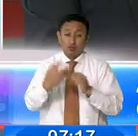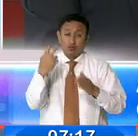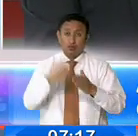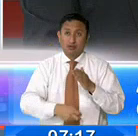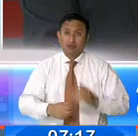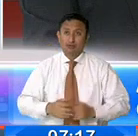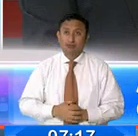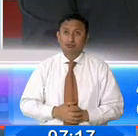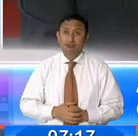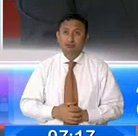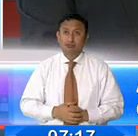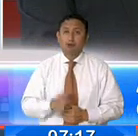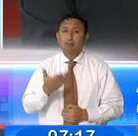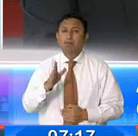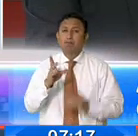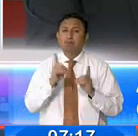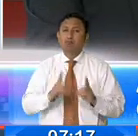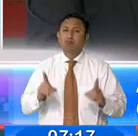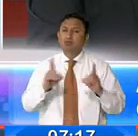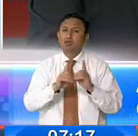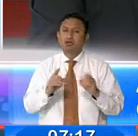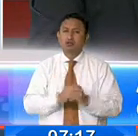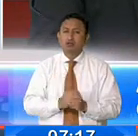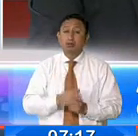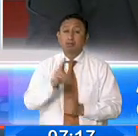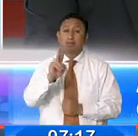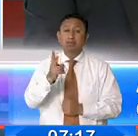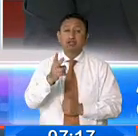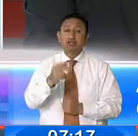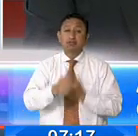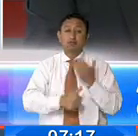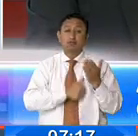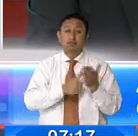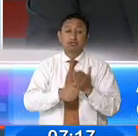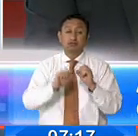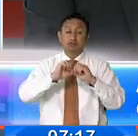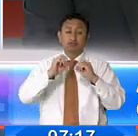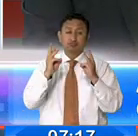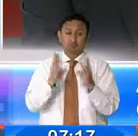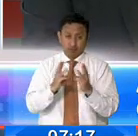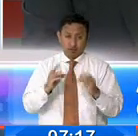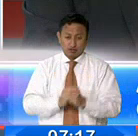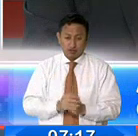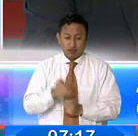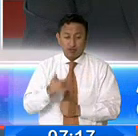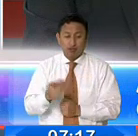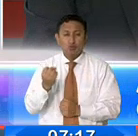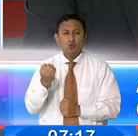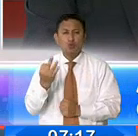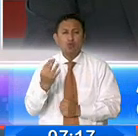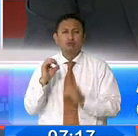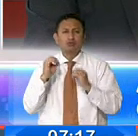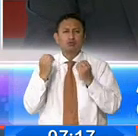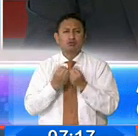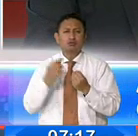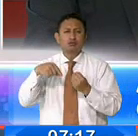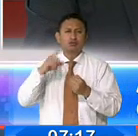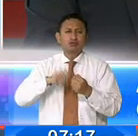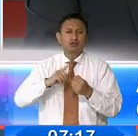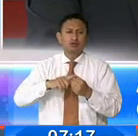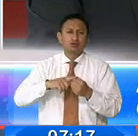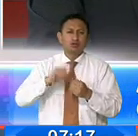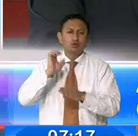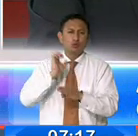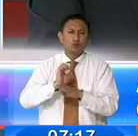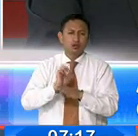estos. En números, Marcelita, cuénteme por favor, la viceministra de Inclusión Social. En números, ¿cuántas bandas organizadas operan en Quito y en el